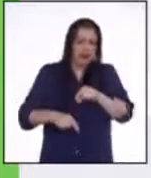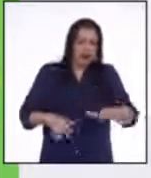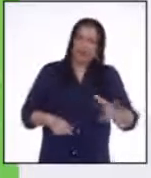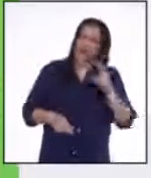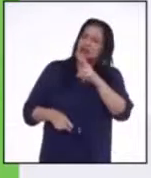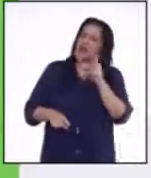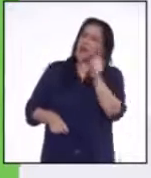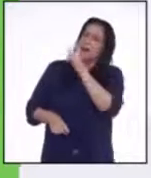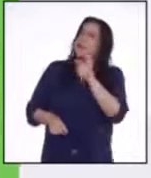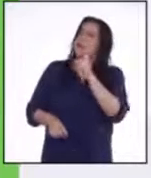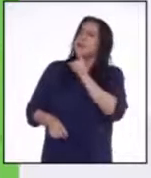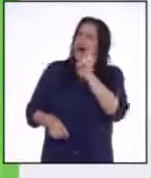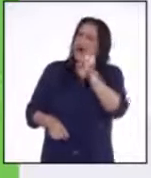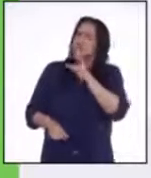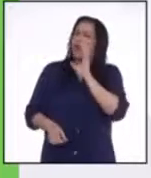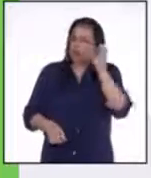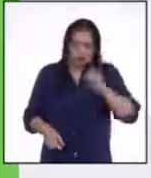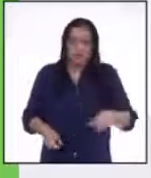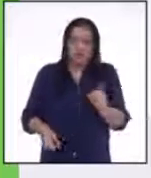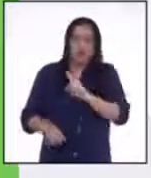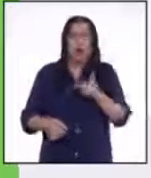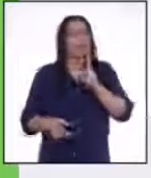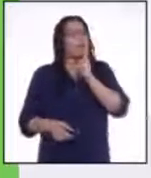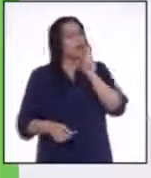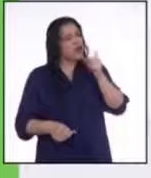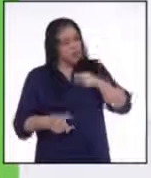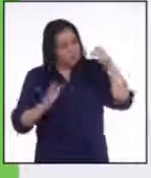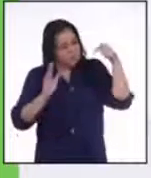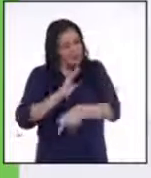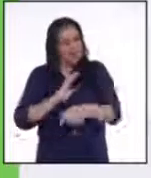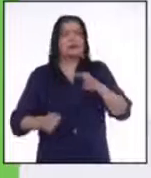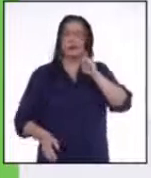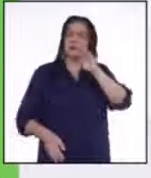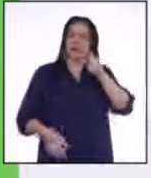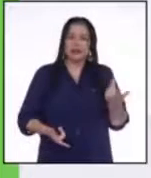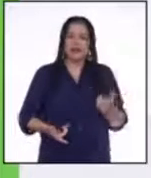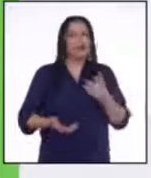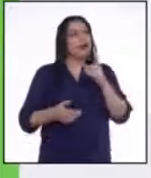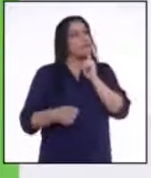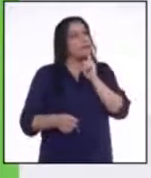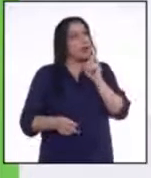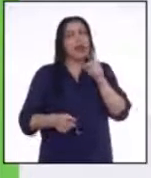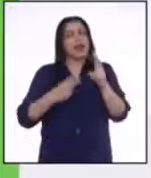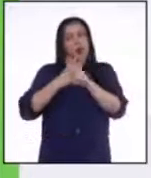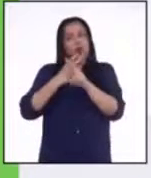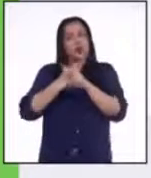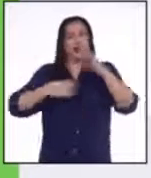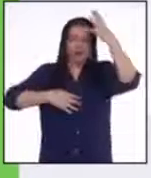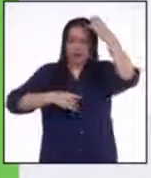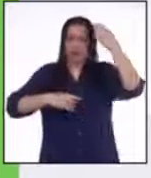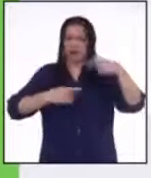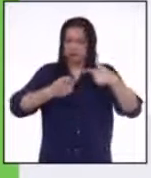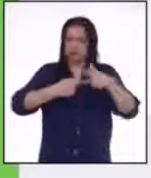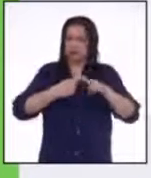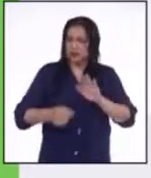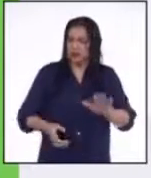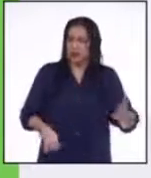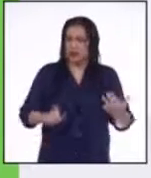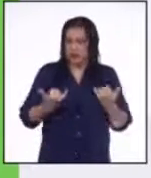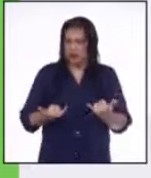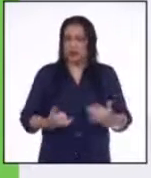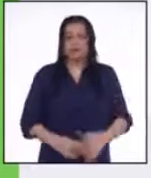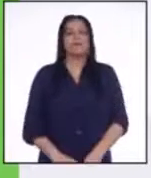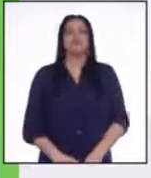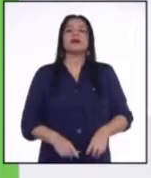dicen a su papá, papá no se bota basura en la calle, no hay que matar el manatí, hay que cuidar el bosque y los monitos. Pues bien, y